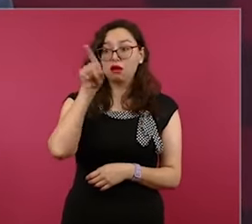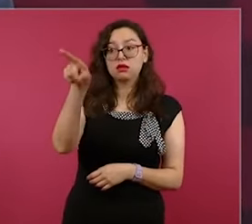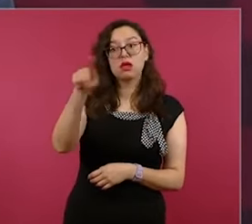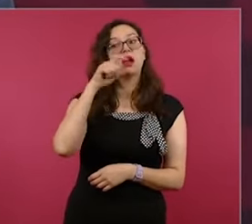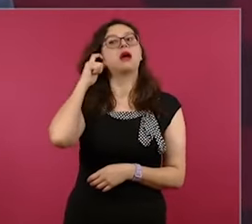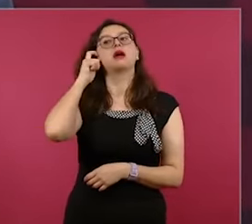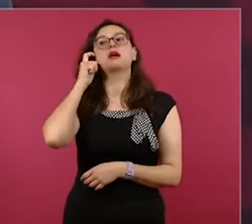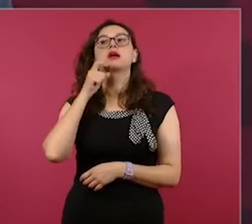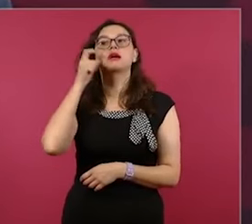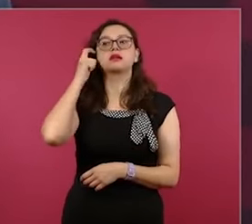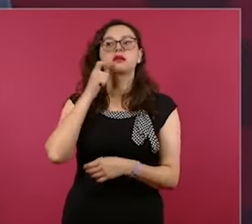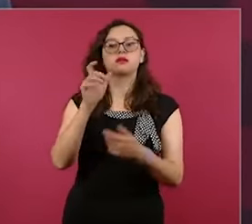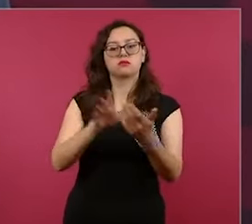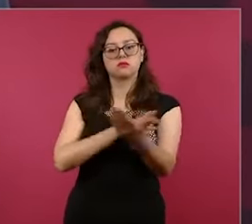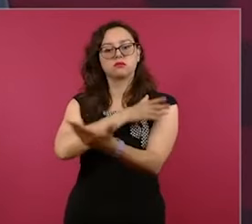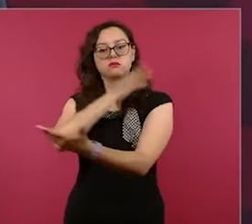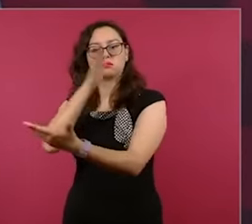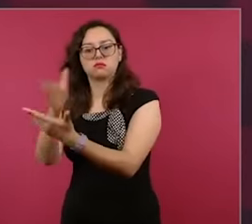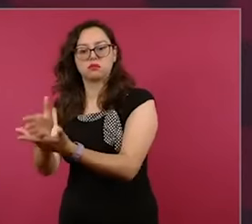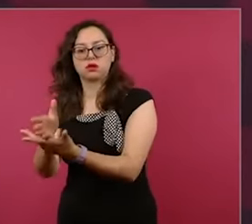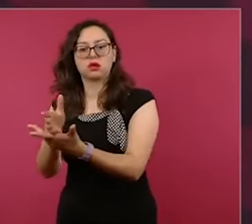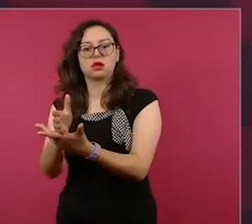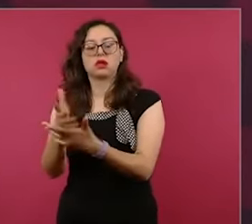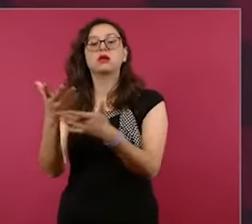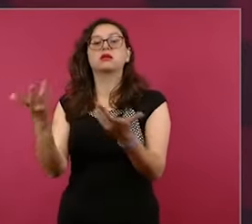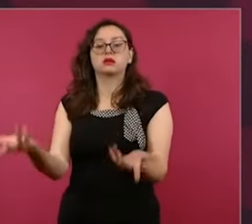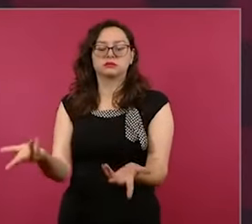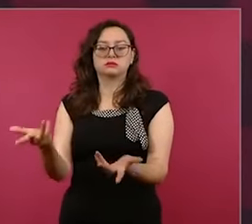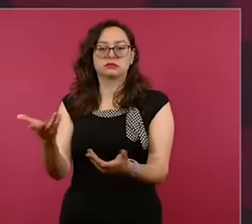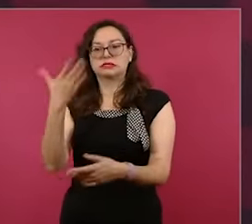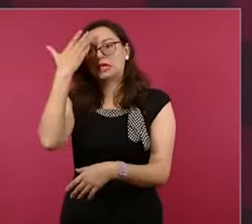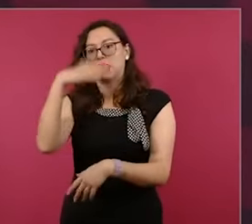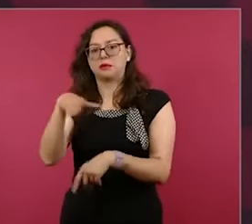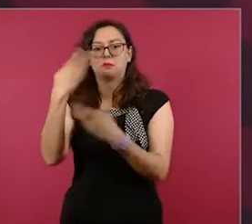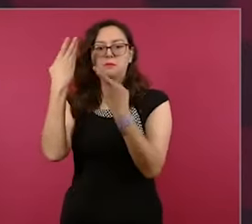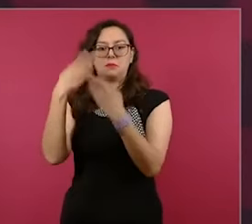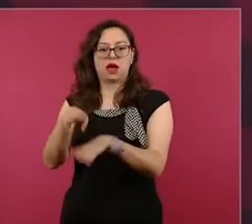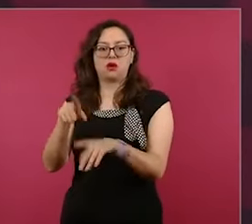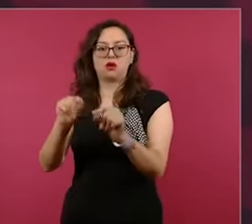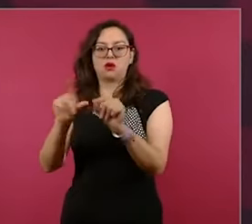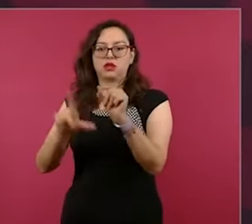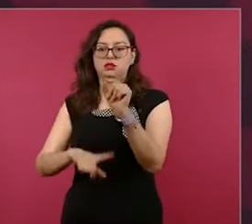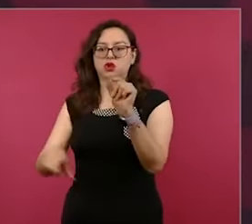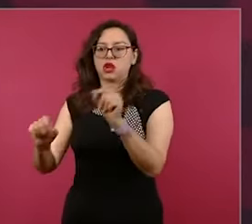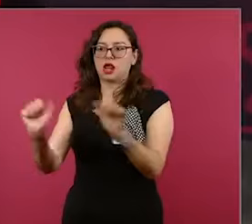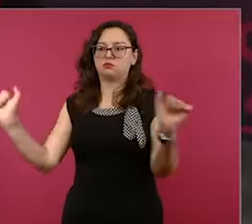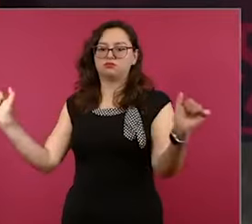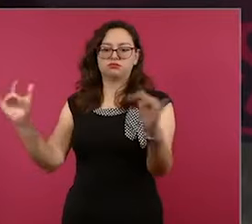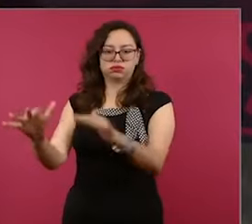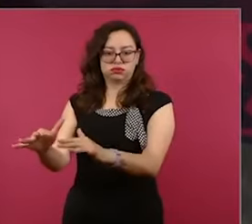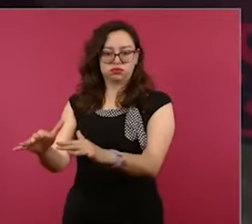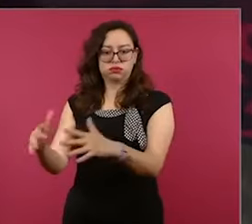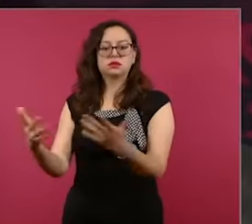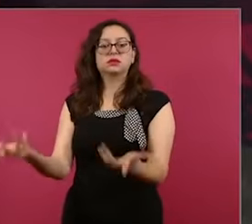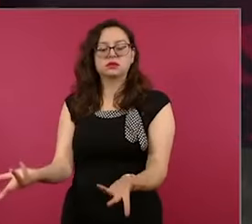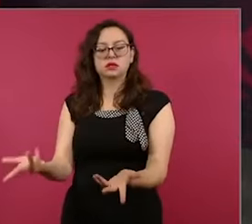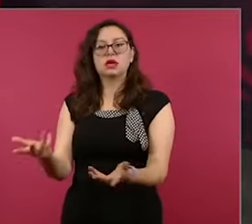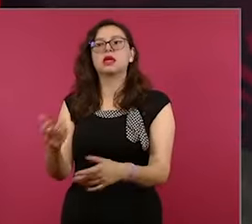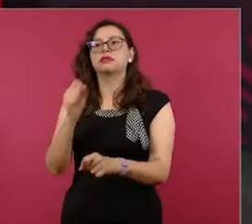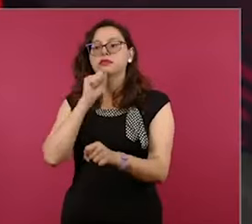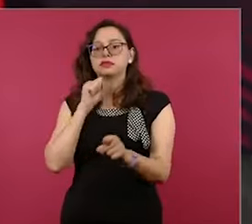vamos a la Convención Nacional Bancaria, pero también voy a la Costa Chica